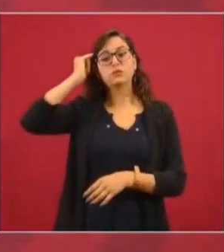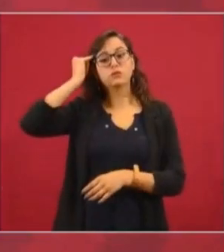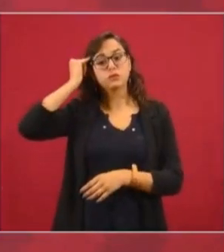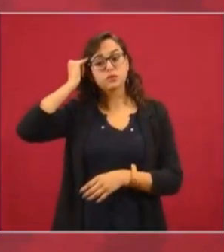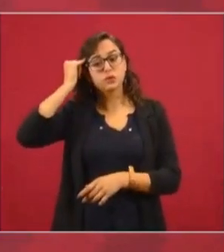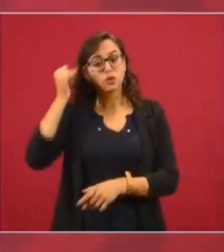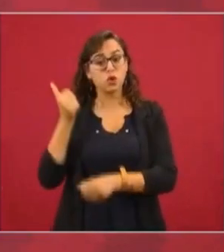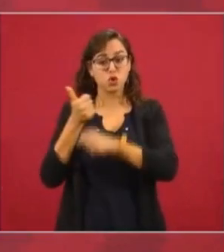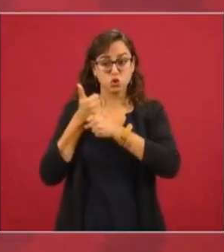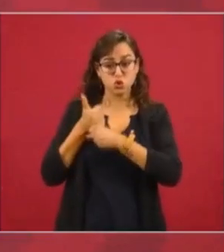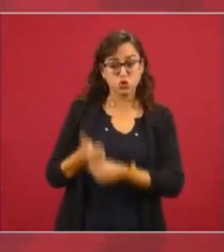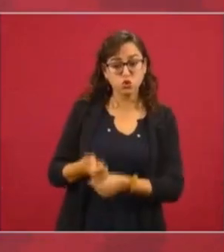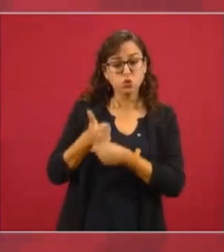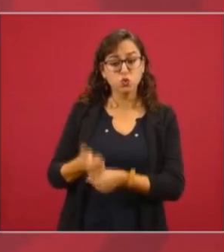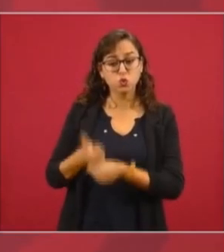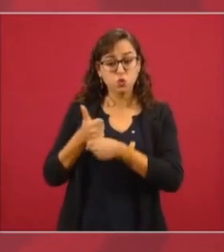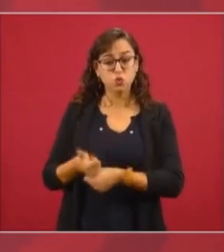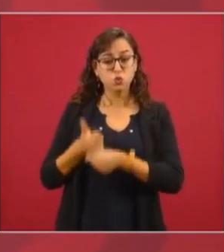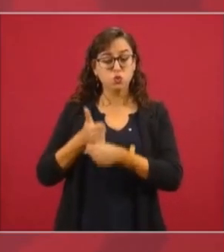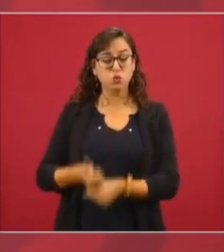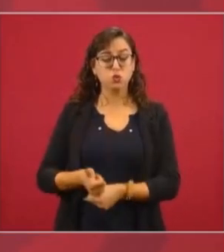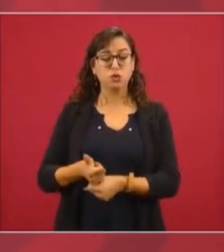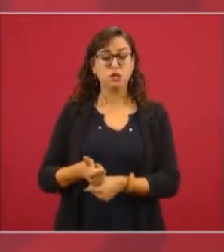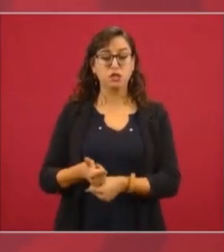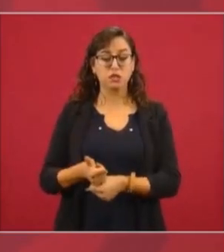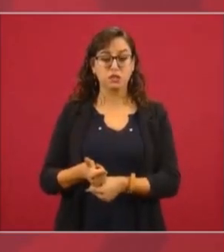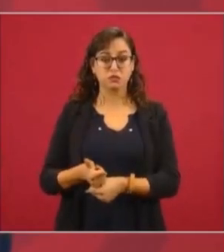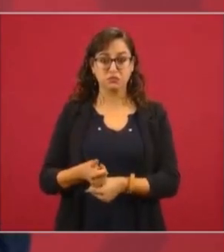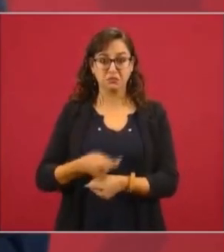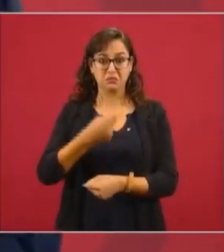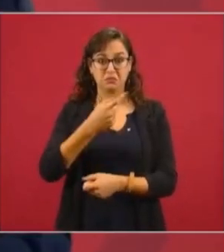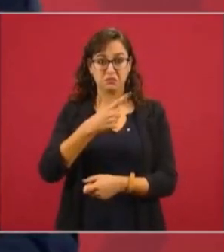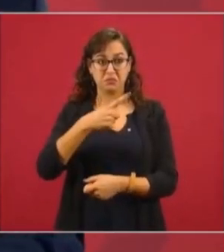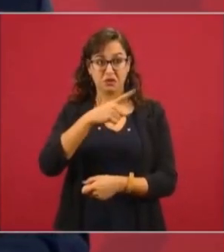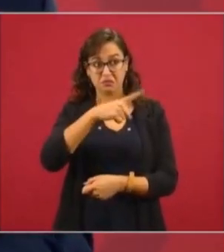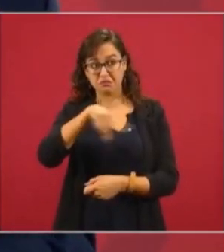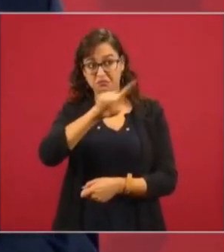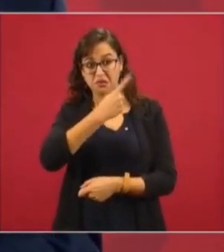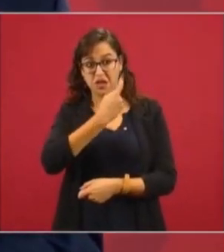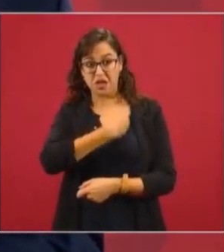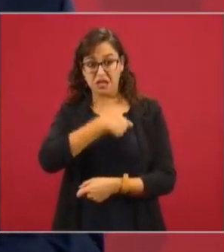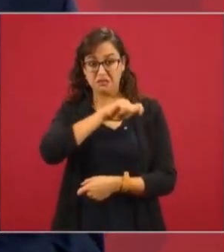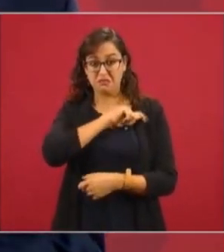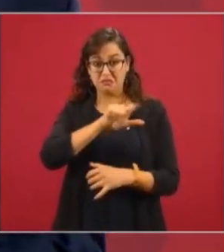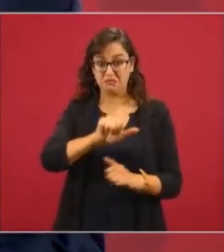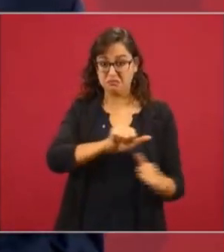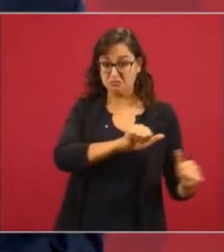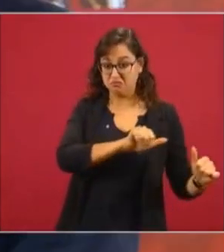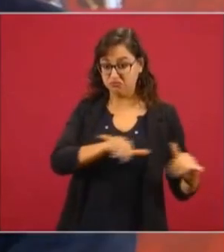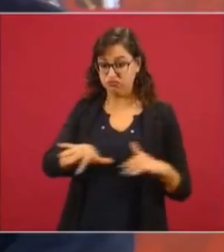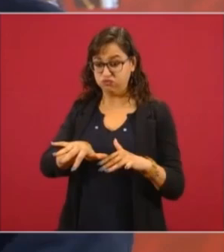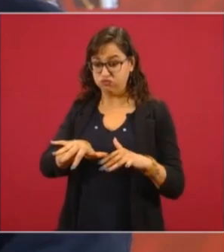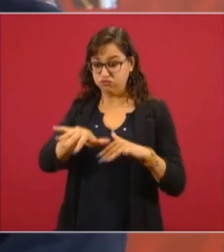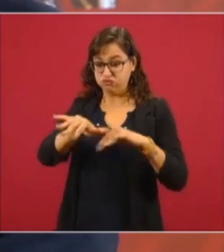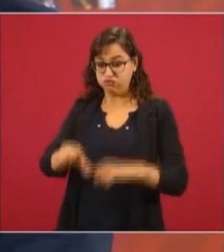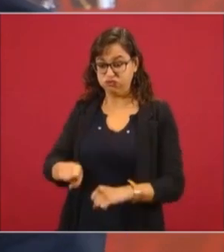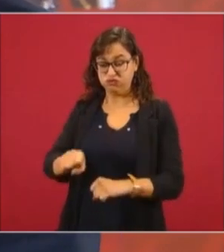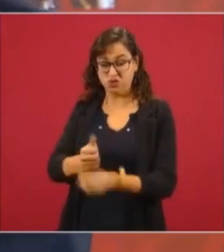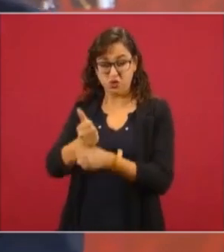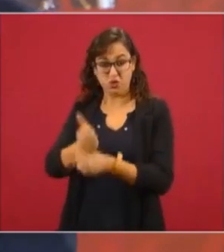de la conquista. Ya en el México independiente,